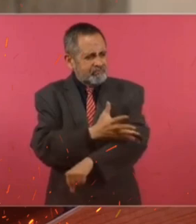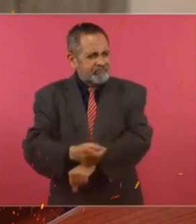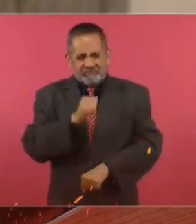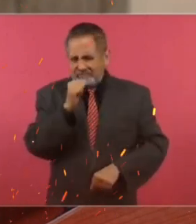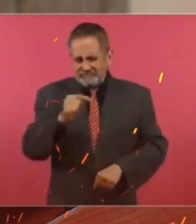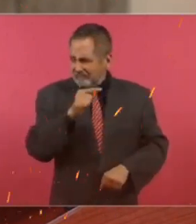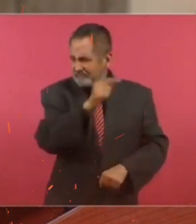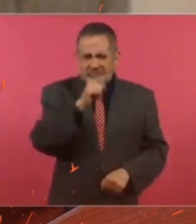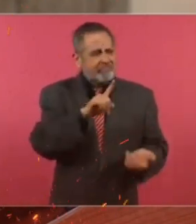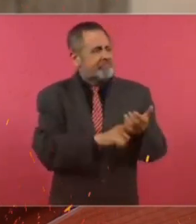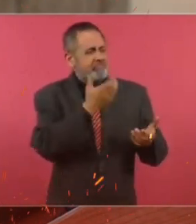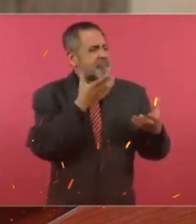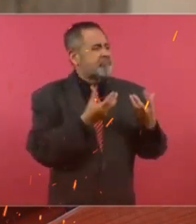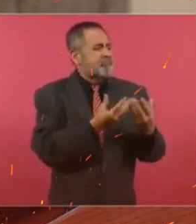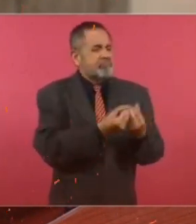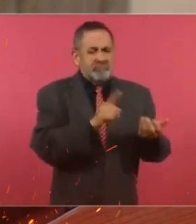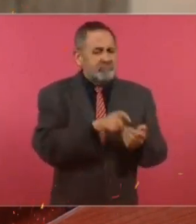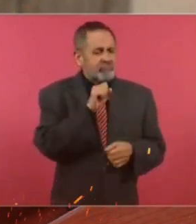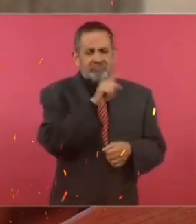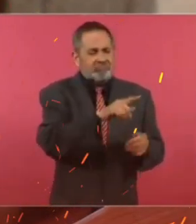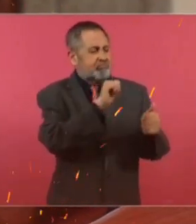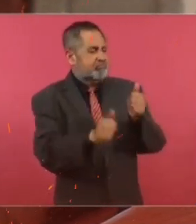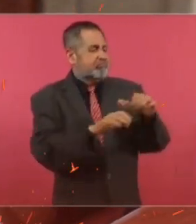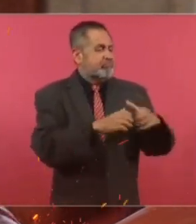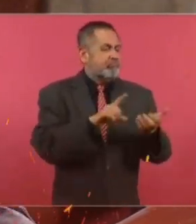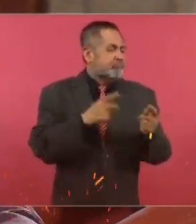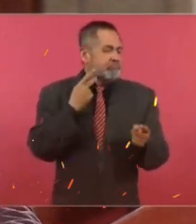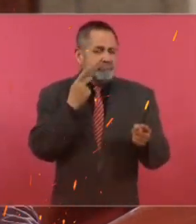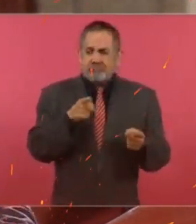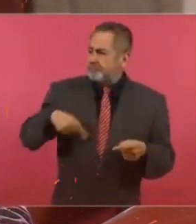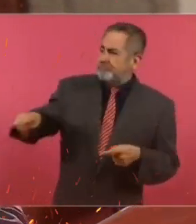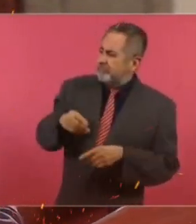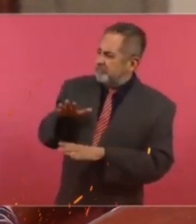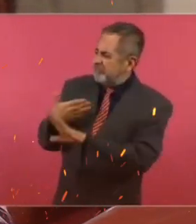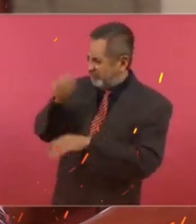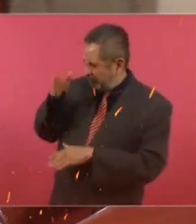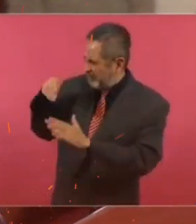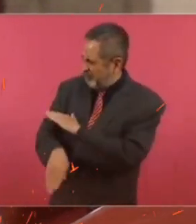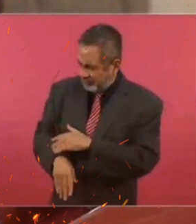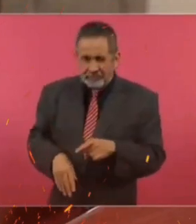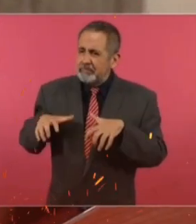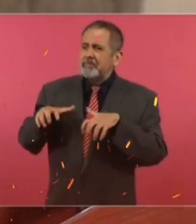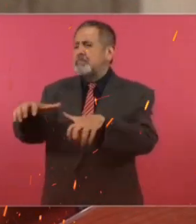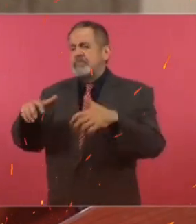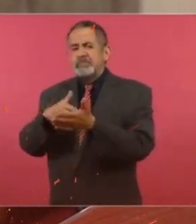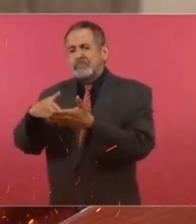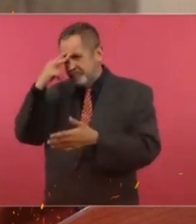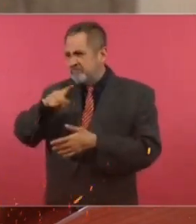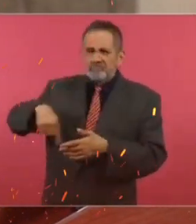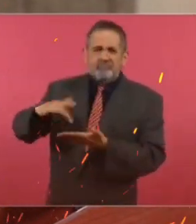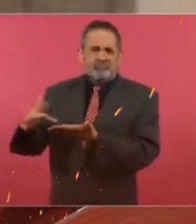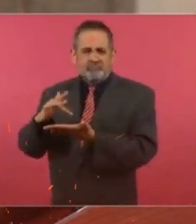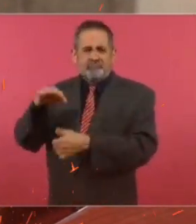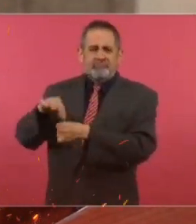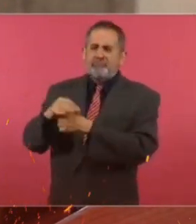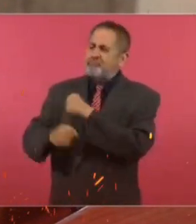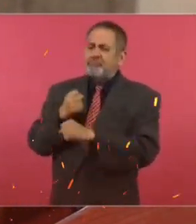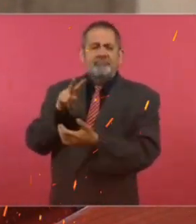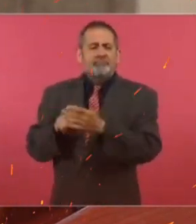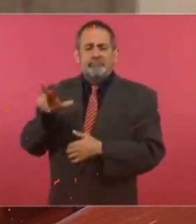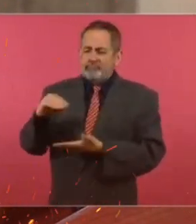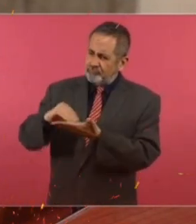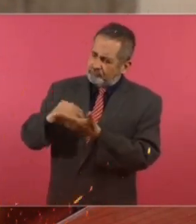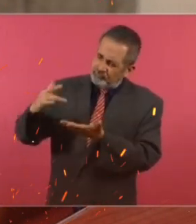propia de conservadores y su claro interés político de afectar el proyecto que represento y que millones de mexicanas y mexicanos apoyaron con su voto en 2018